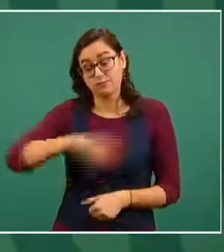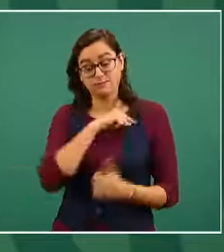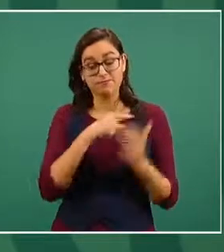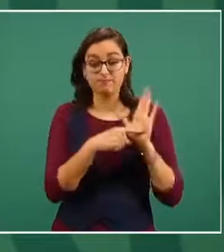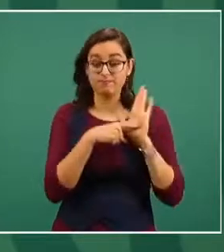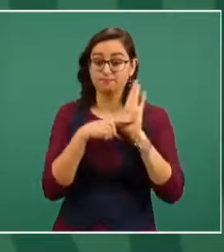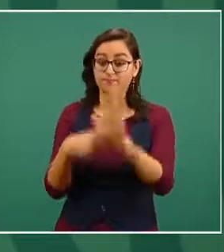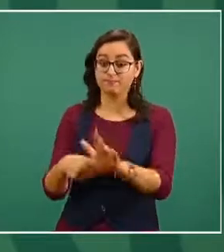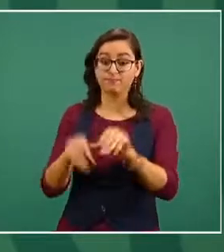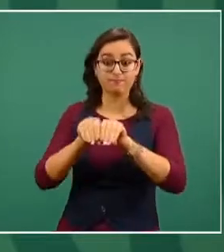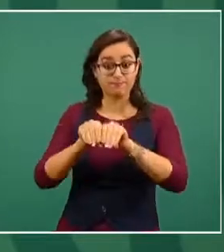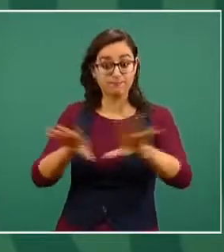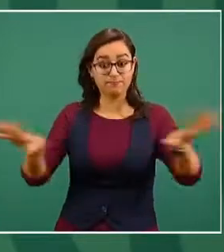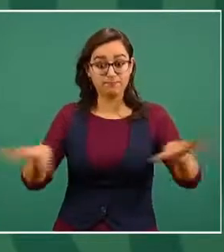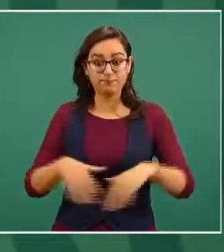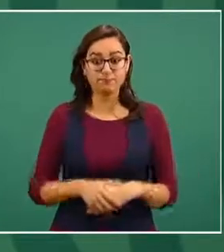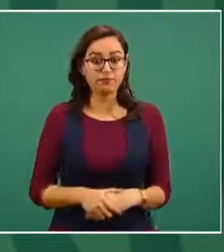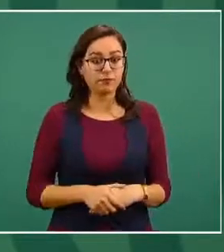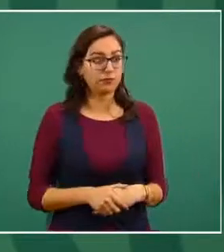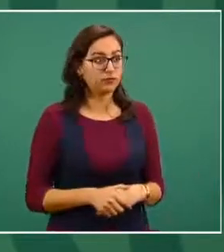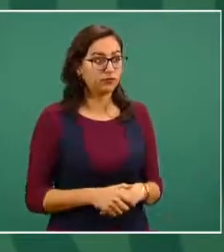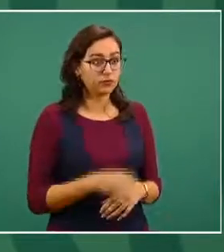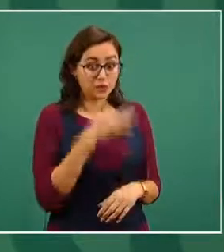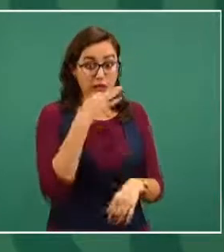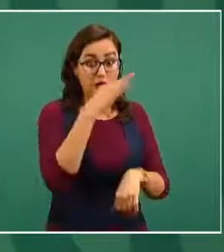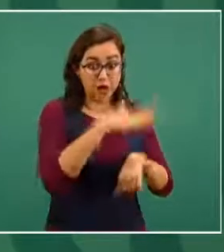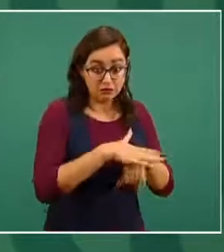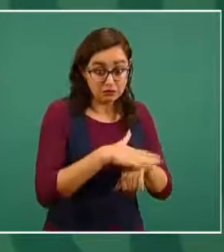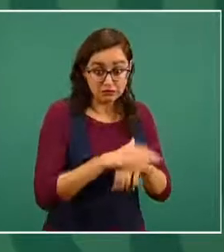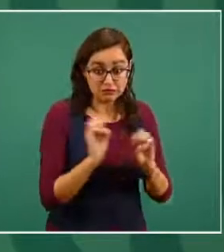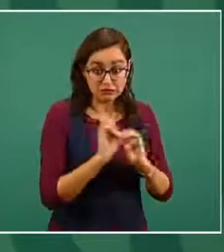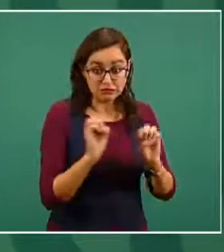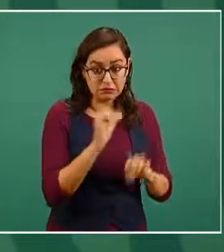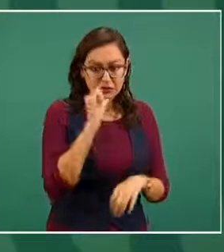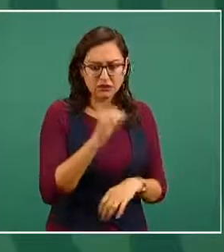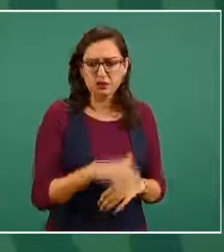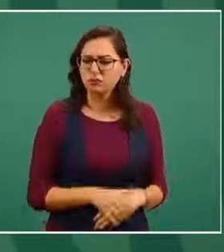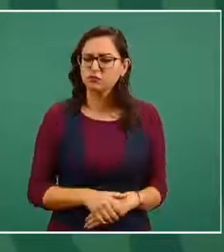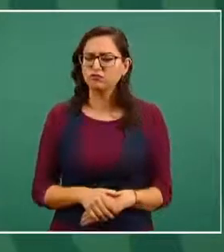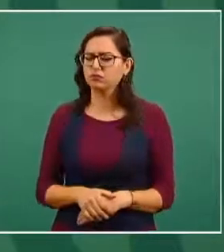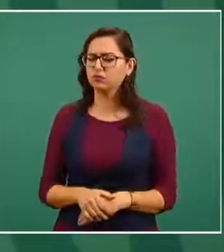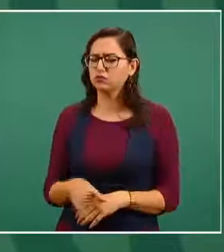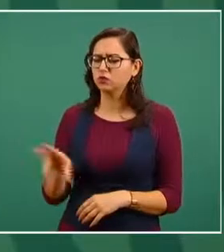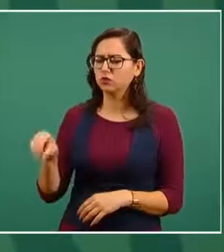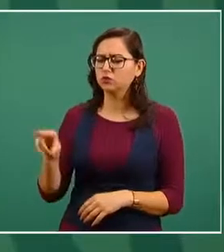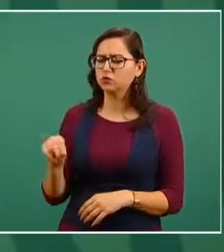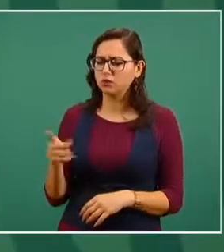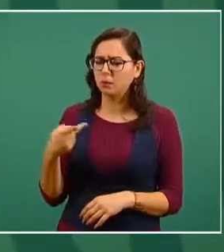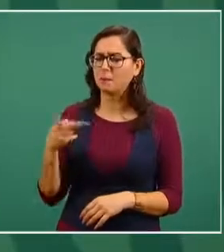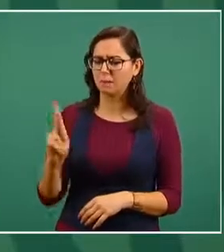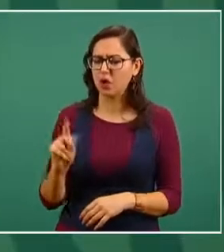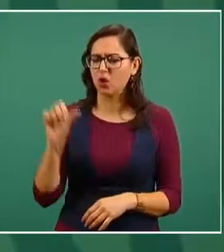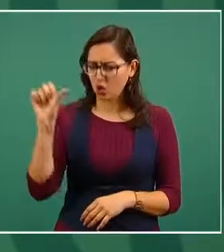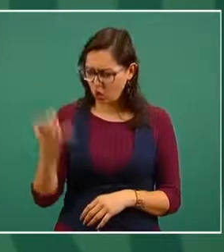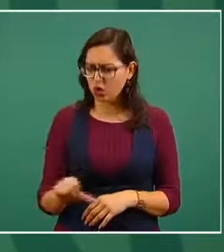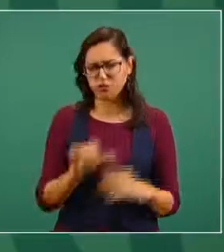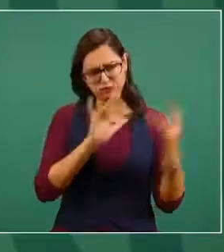no se habló con ellos no pero se va a hacer ahora este